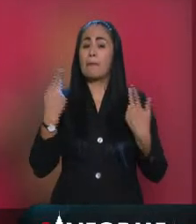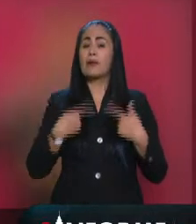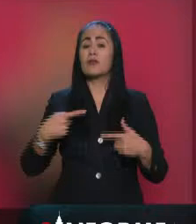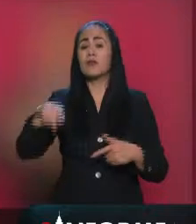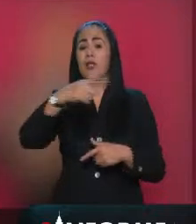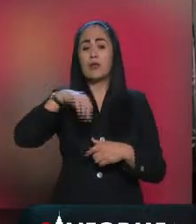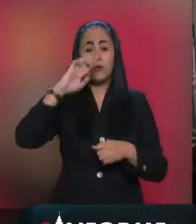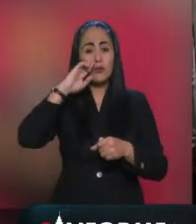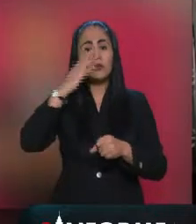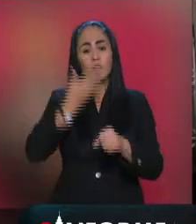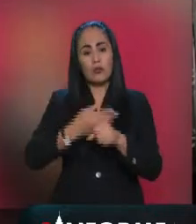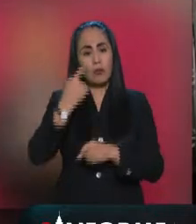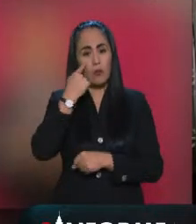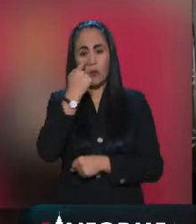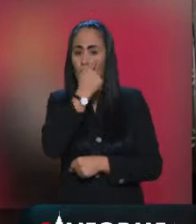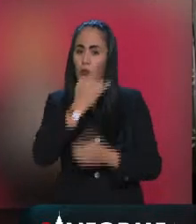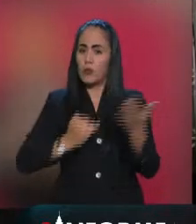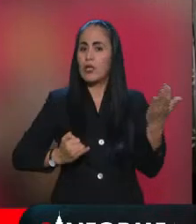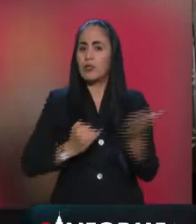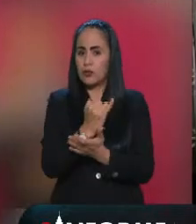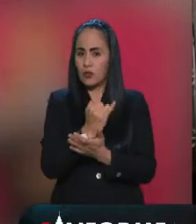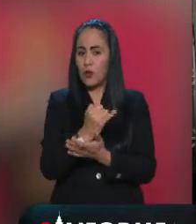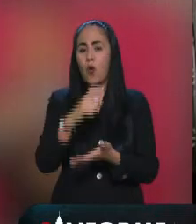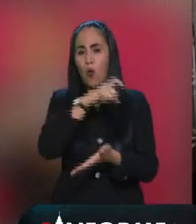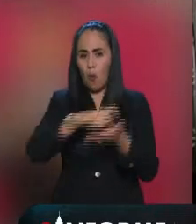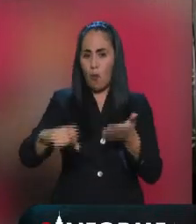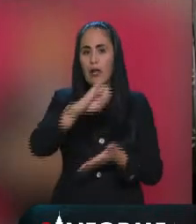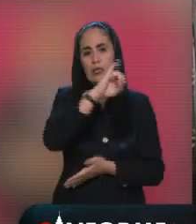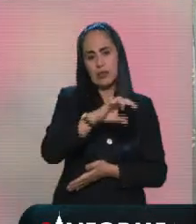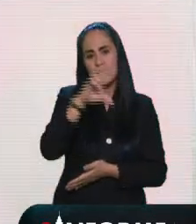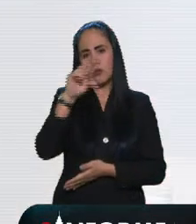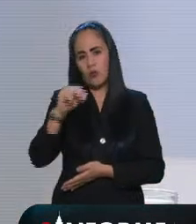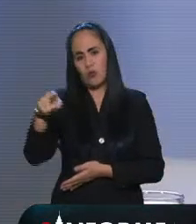deciden sobre estas adquisiciones.